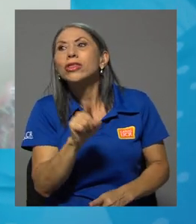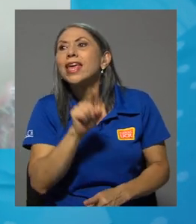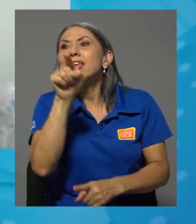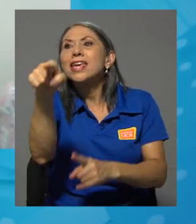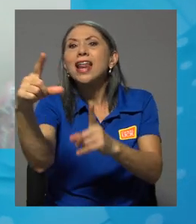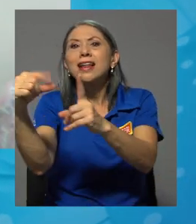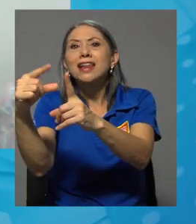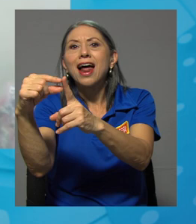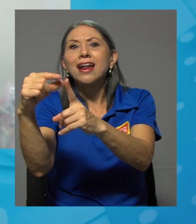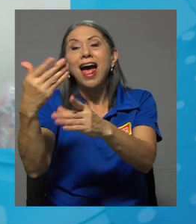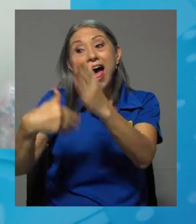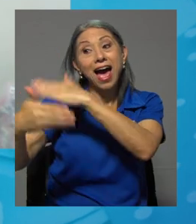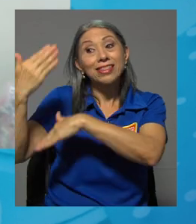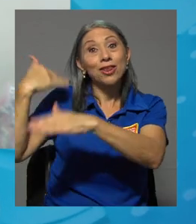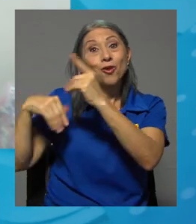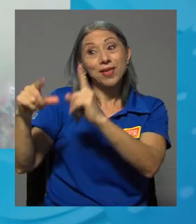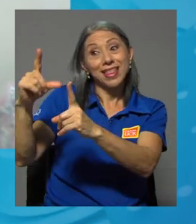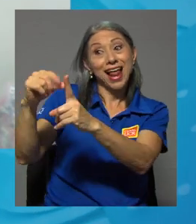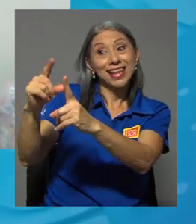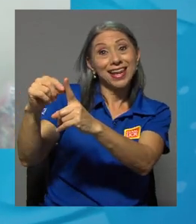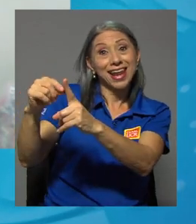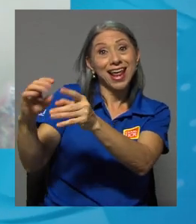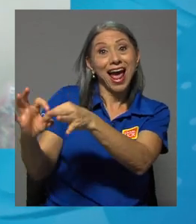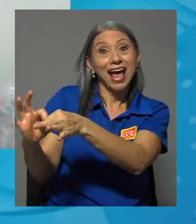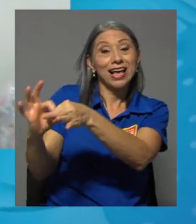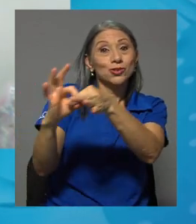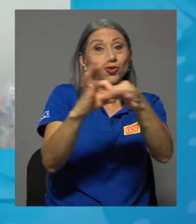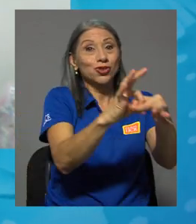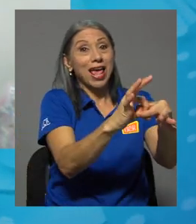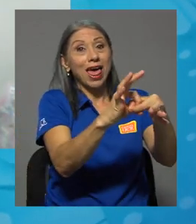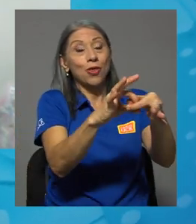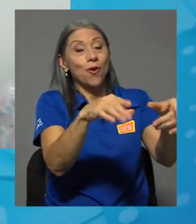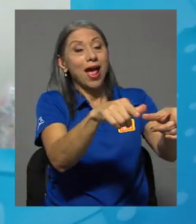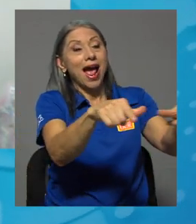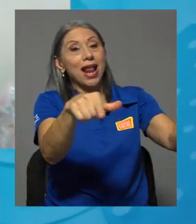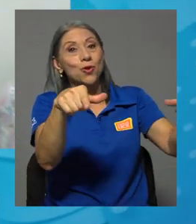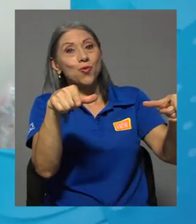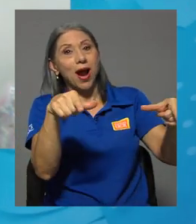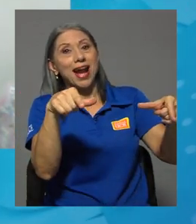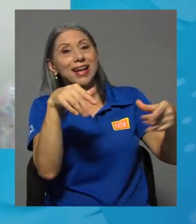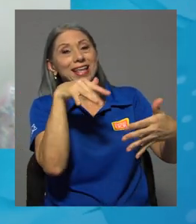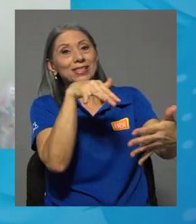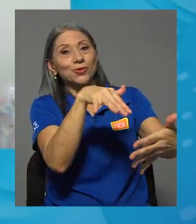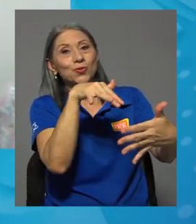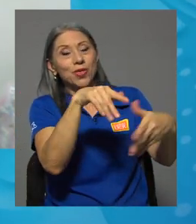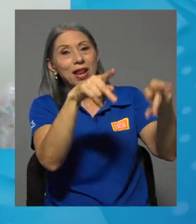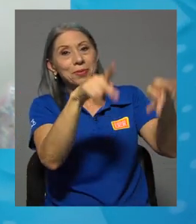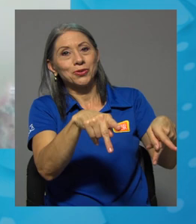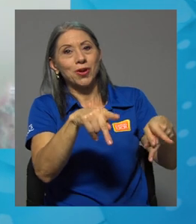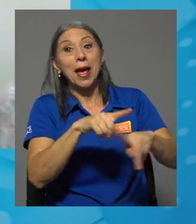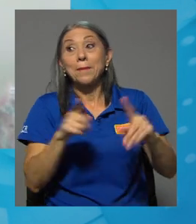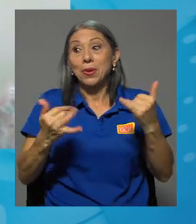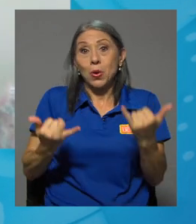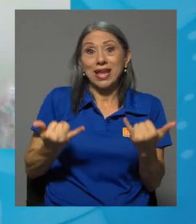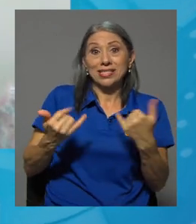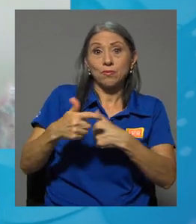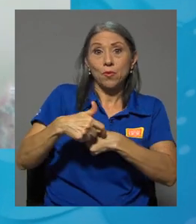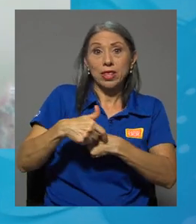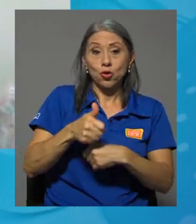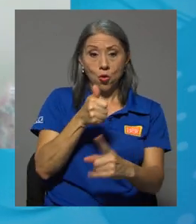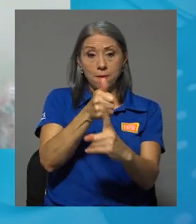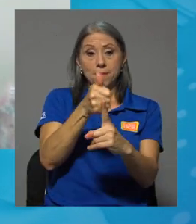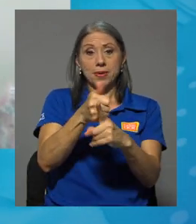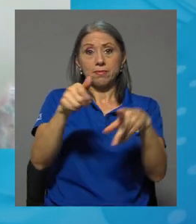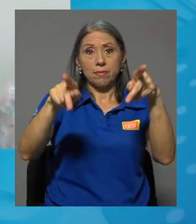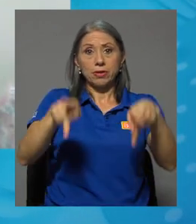Anteriormente ese alquiler estaba asociado al lugar donde la persona estudiante se encuentra estudiando, ¿verdad? En este momento la persona